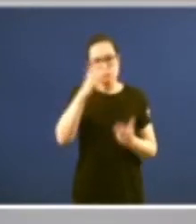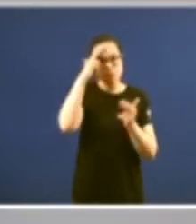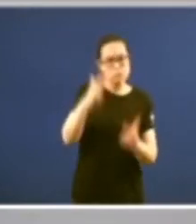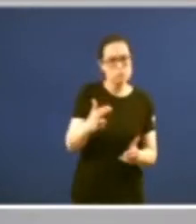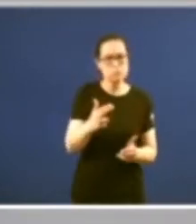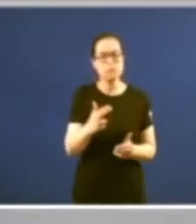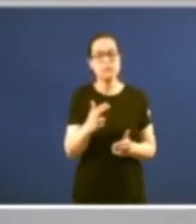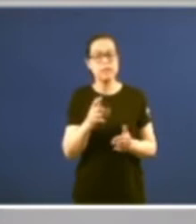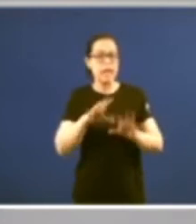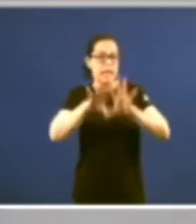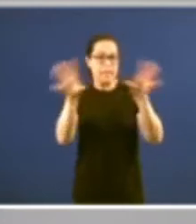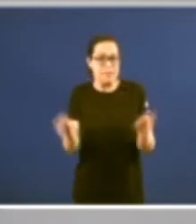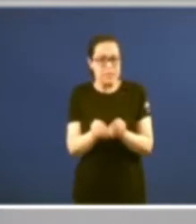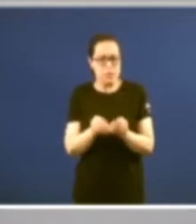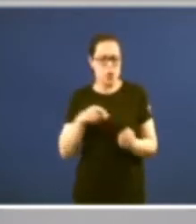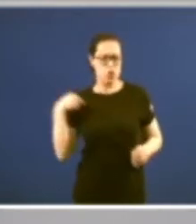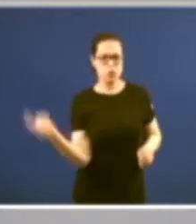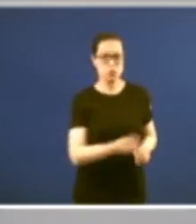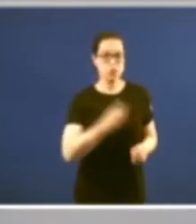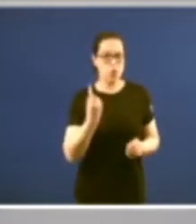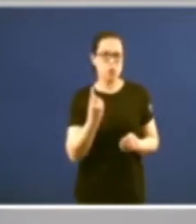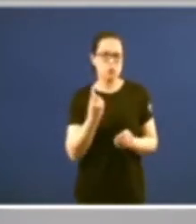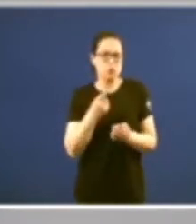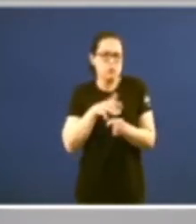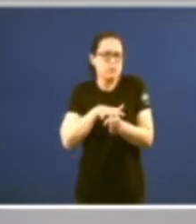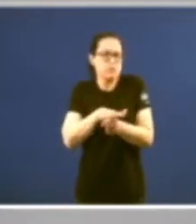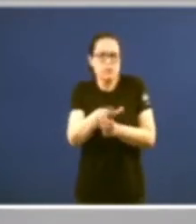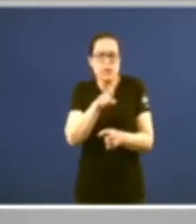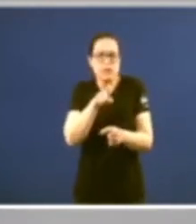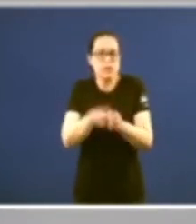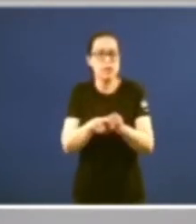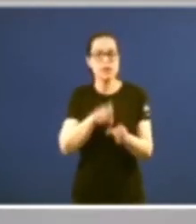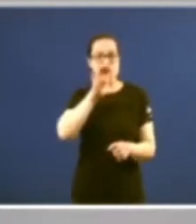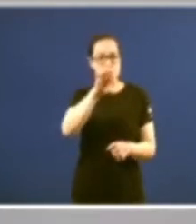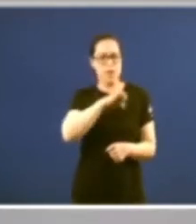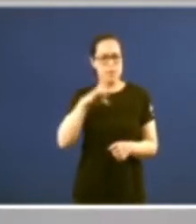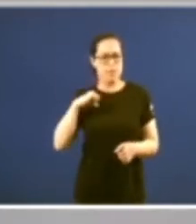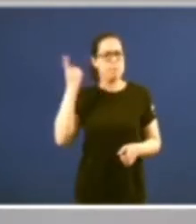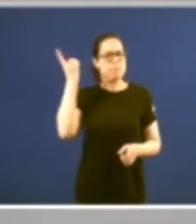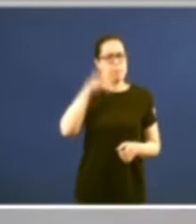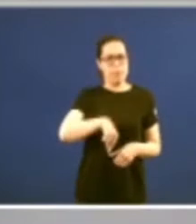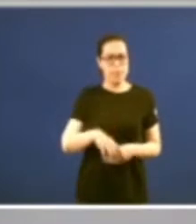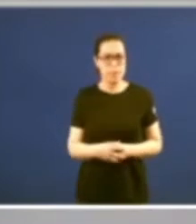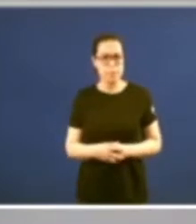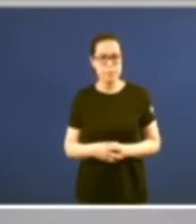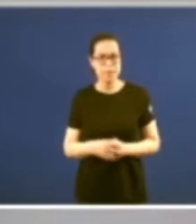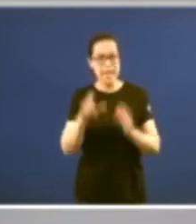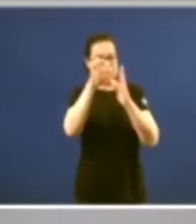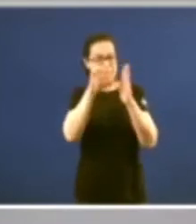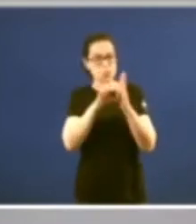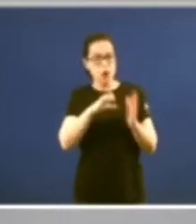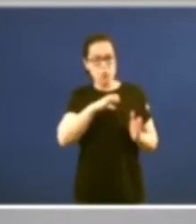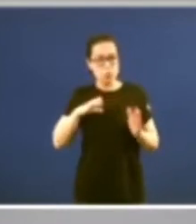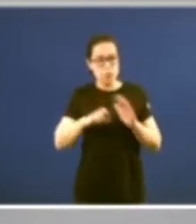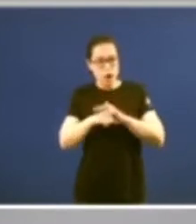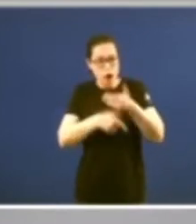creo que todos somos partícipes de la importancia de la comunidad autónoma del desarrollo del estatuto de autonomía